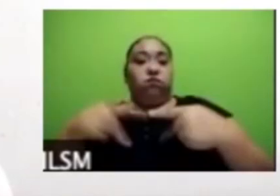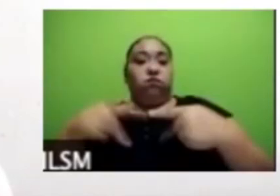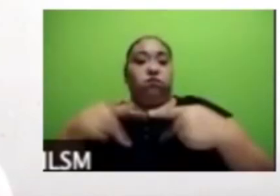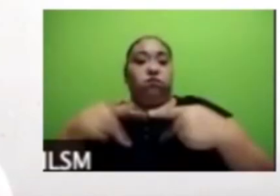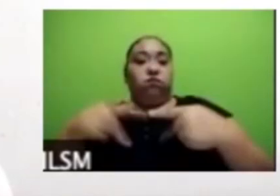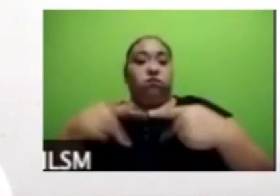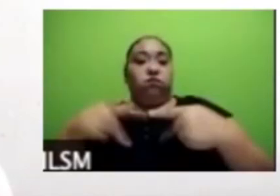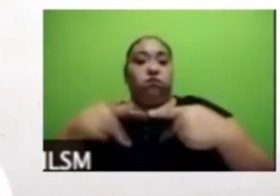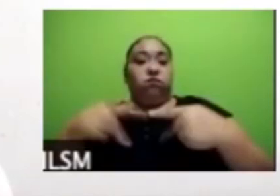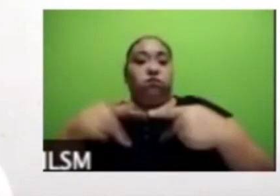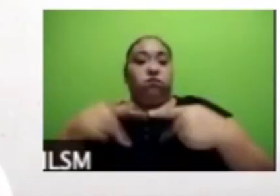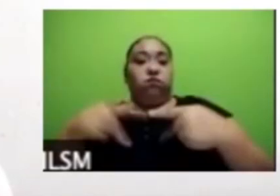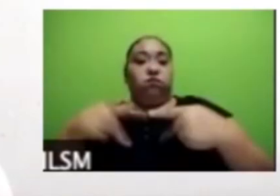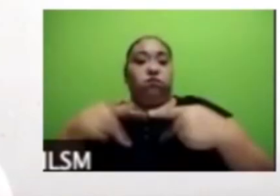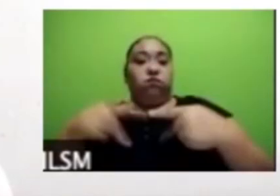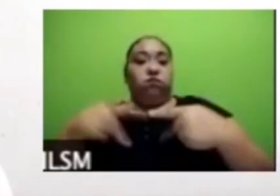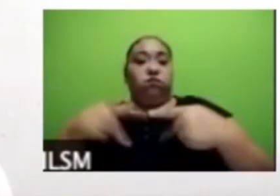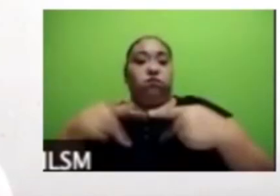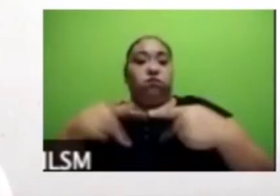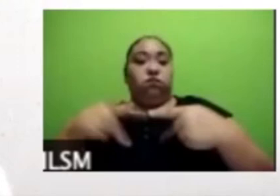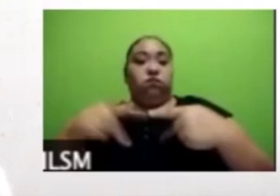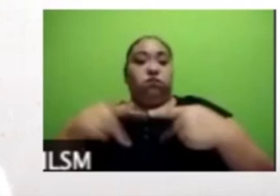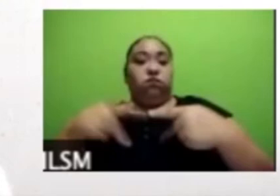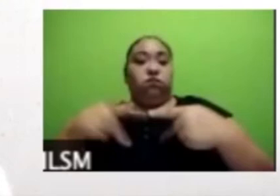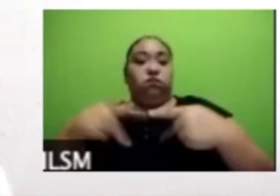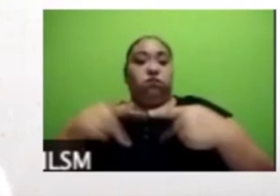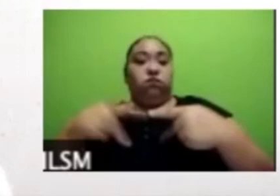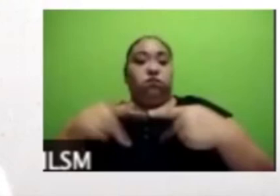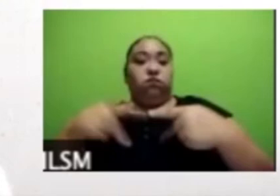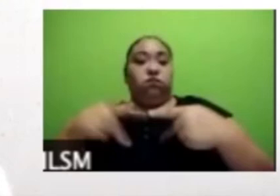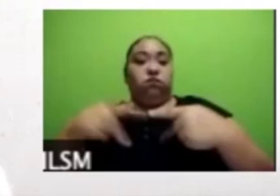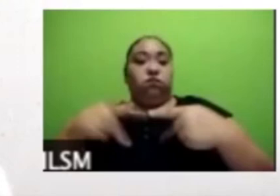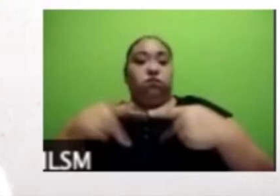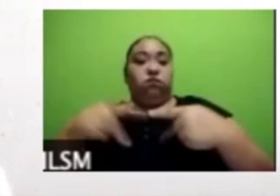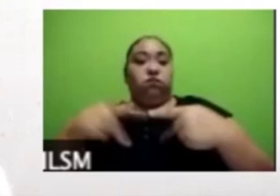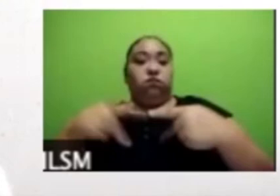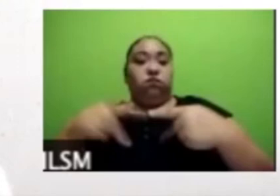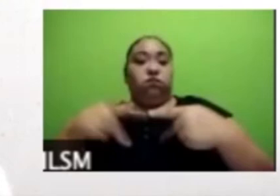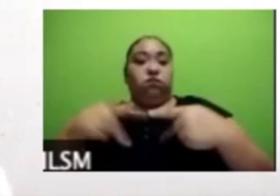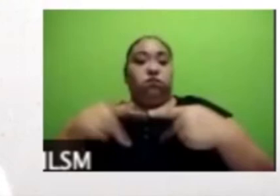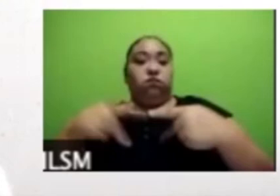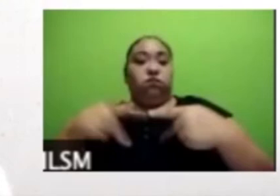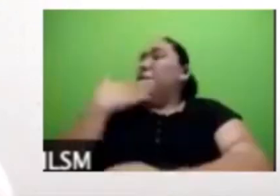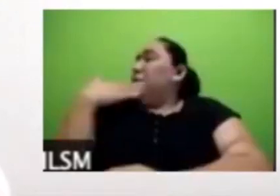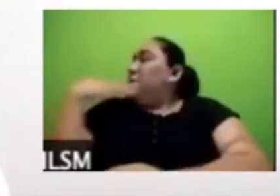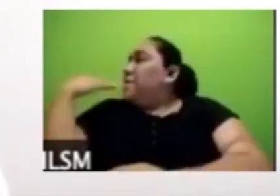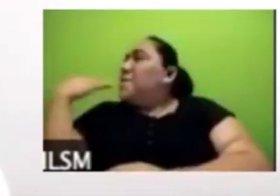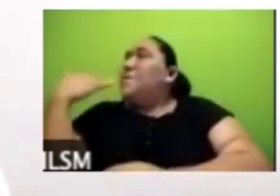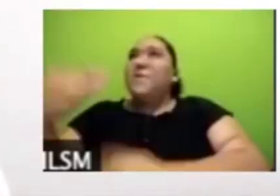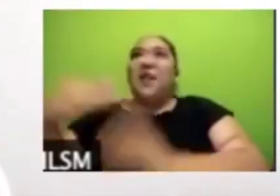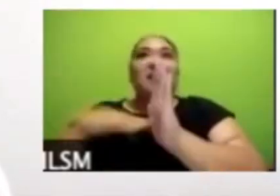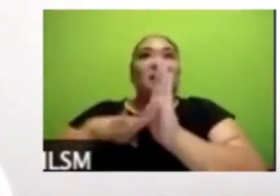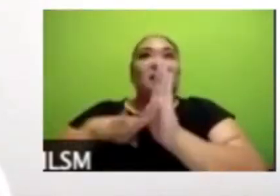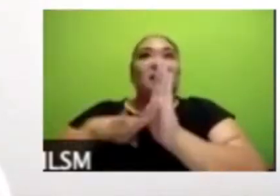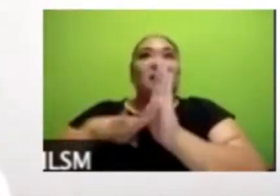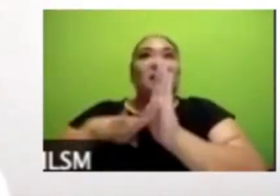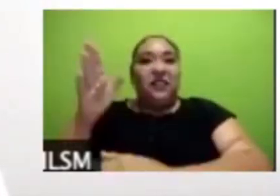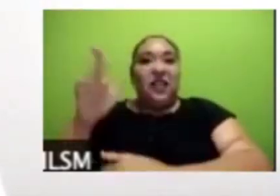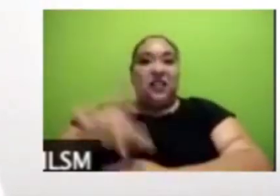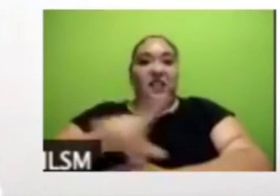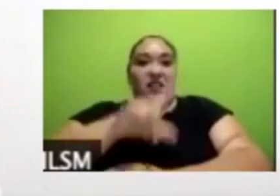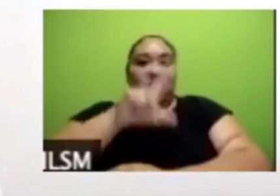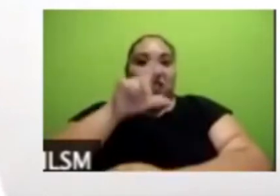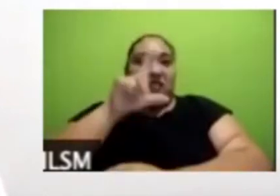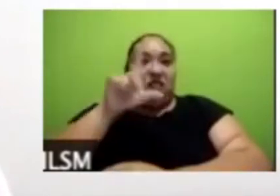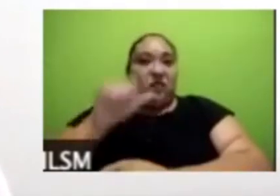expectativas de que todo iba a cambiar para bien, todo, absolutamente todo. Ya se notaba cierto desgaste hacia la gestión de este